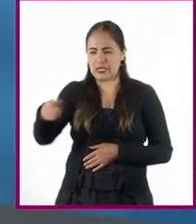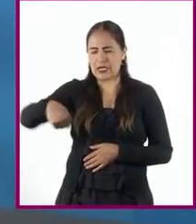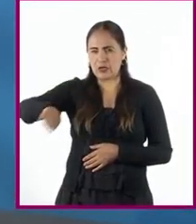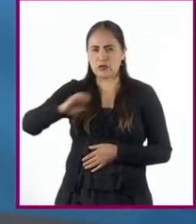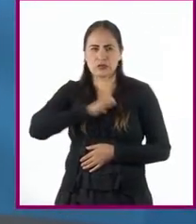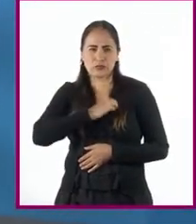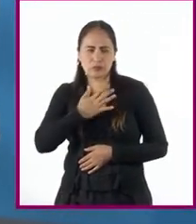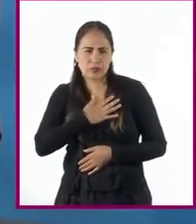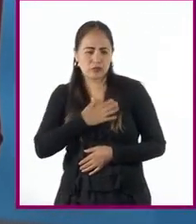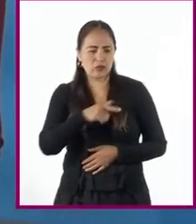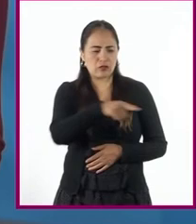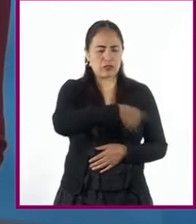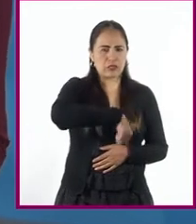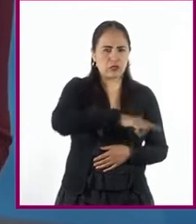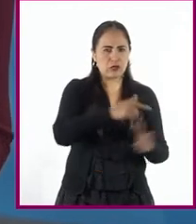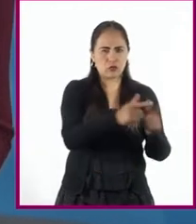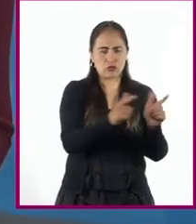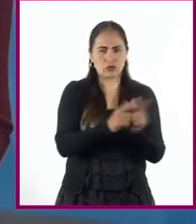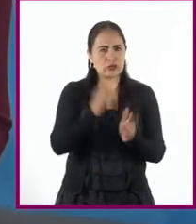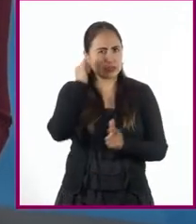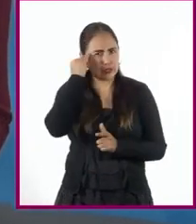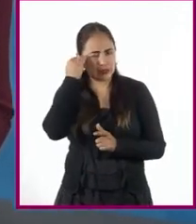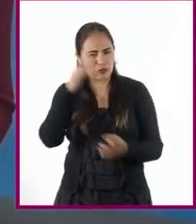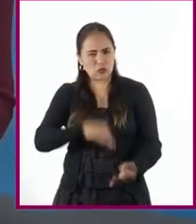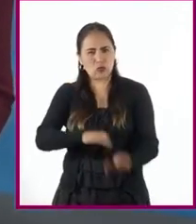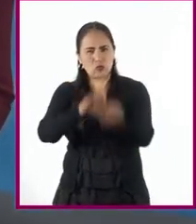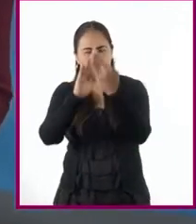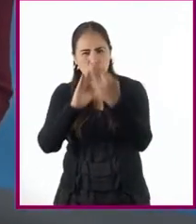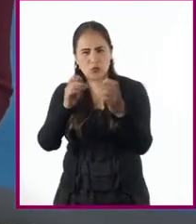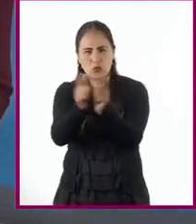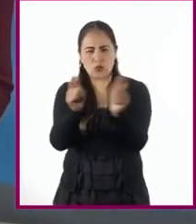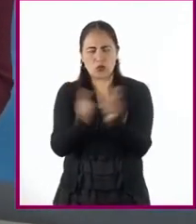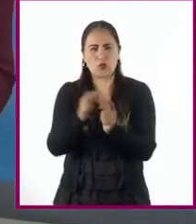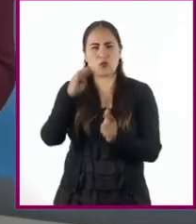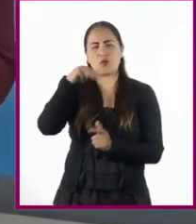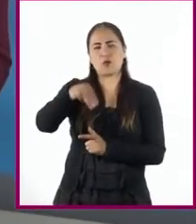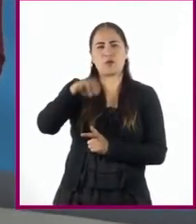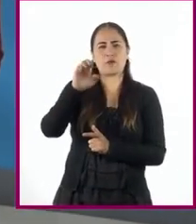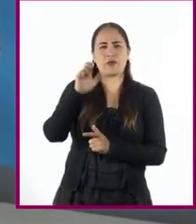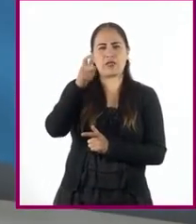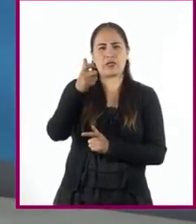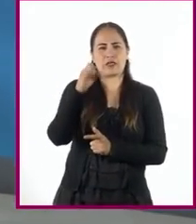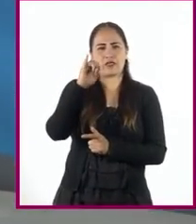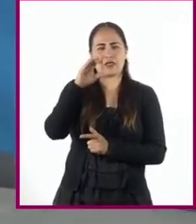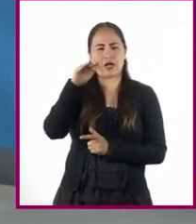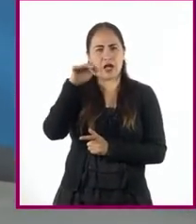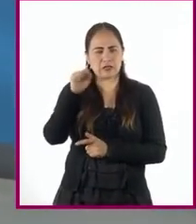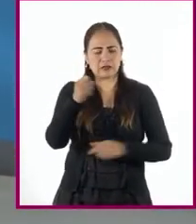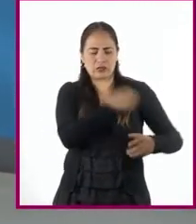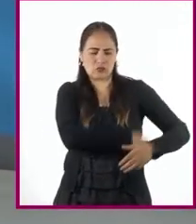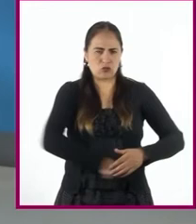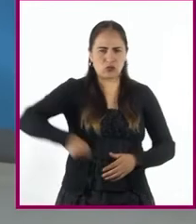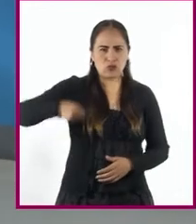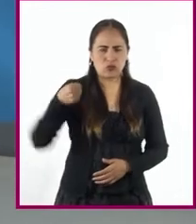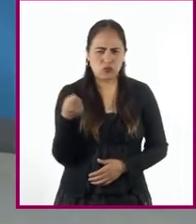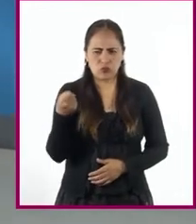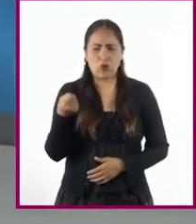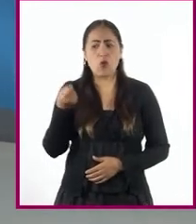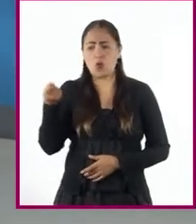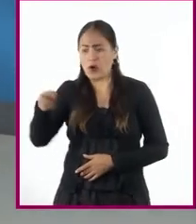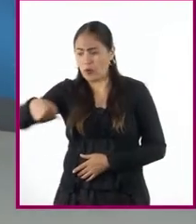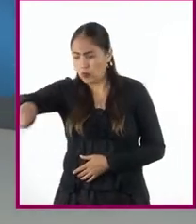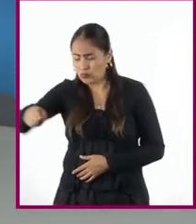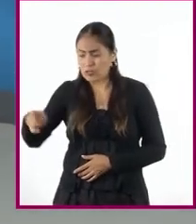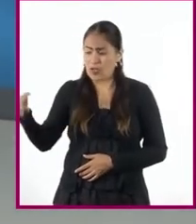e indígenas aliados a enfrentar a los mexicas, amenazándolos con espada en mano con matarlos si se